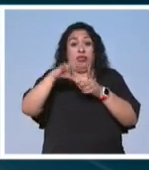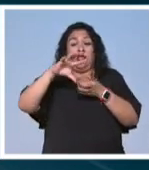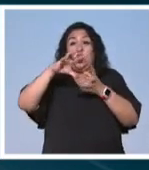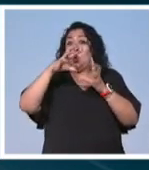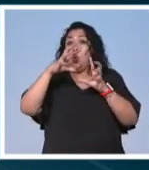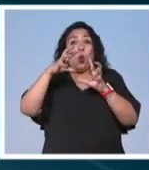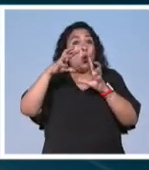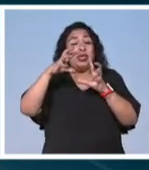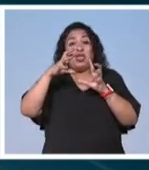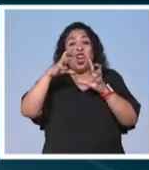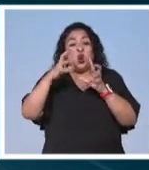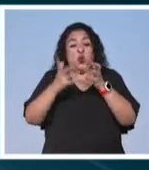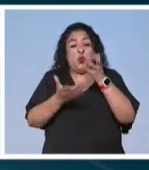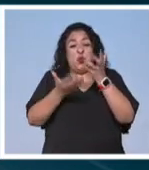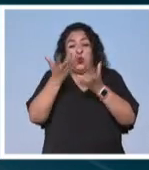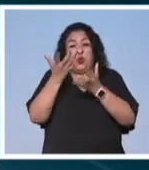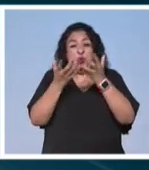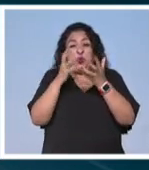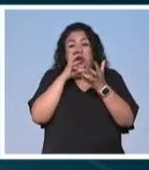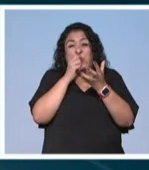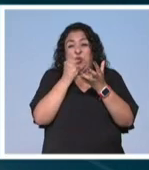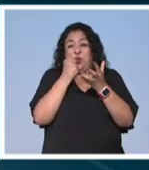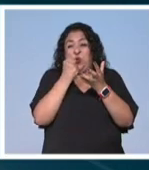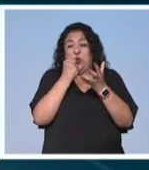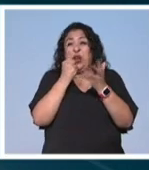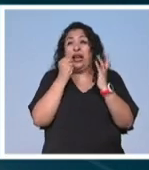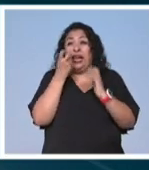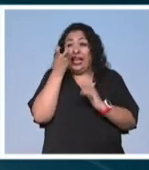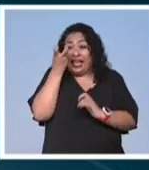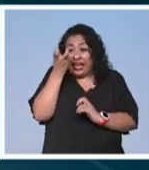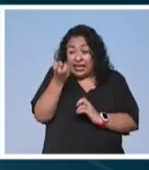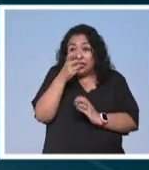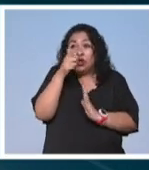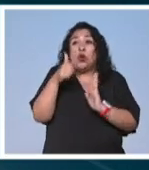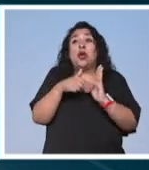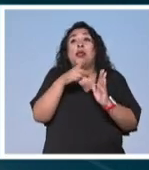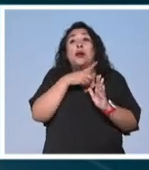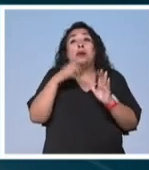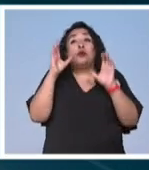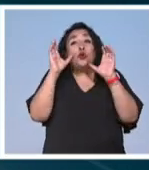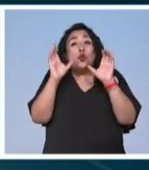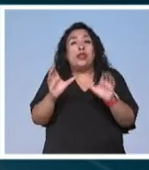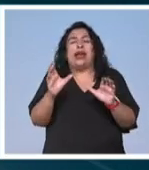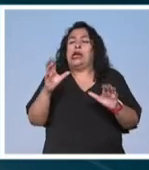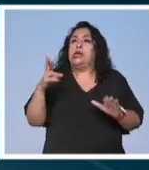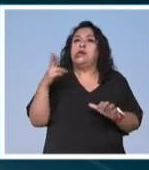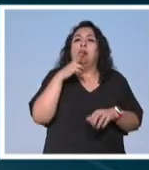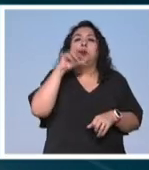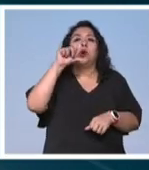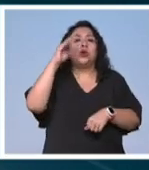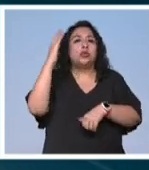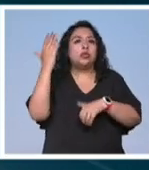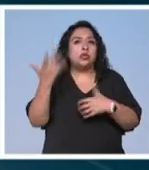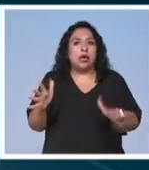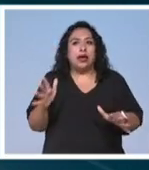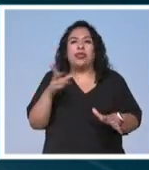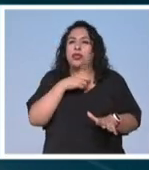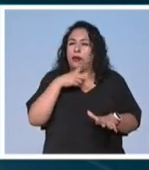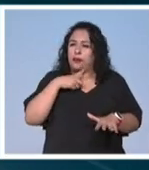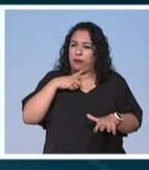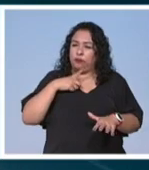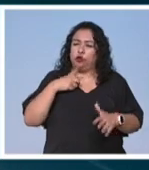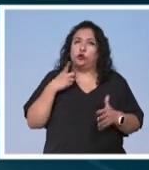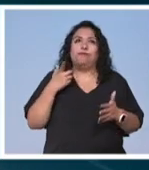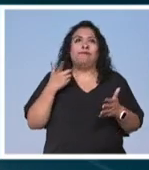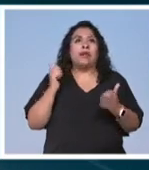ya estamos en una etapa de ebullición global entonces este tipo de lugares son los que debemos de cuidar de inmediato hay que tomar cartas en el